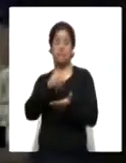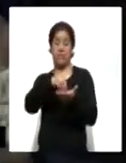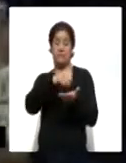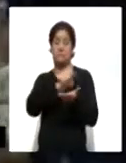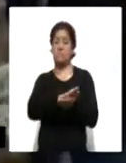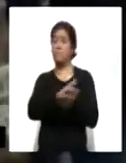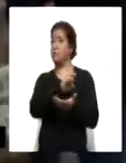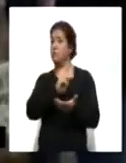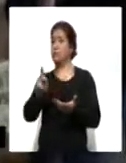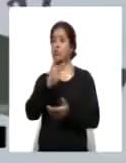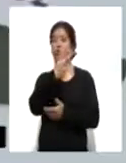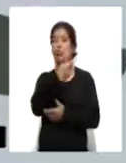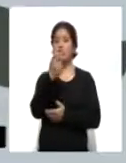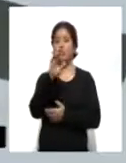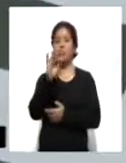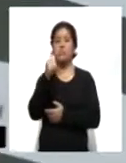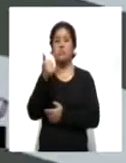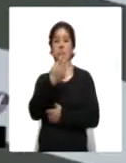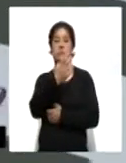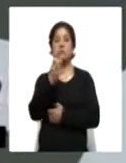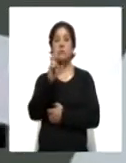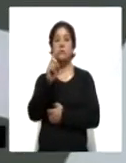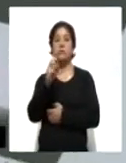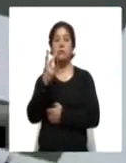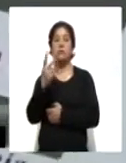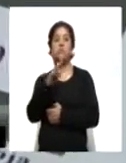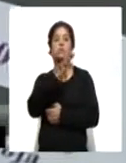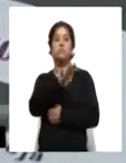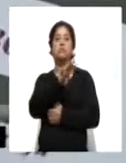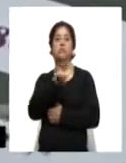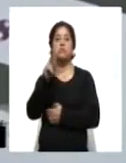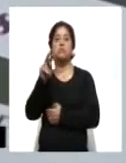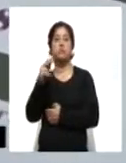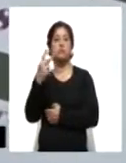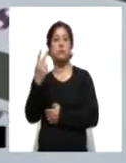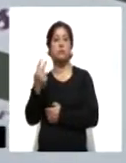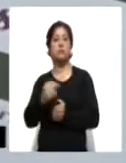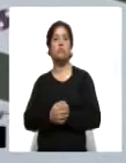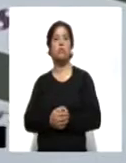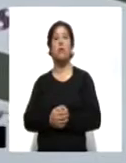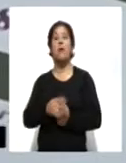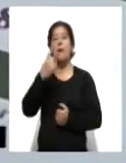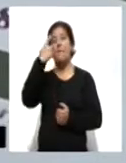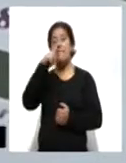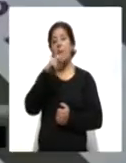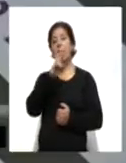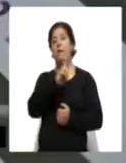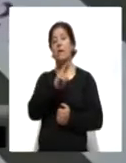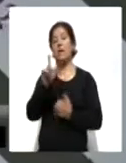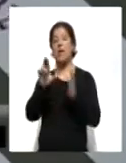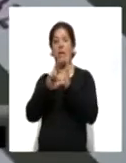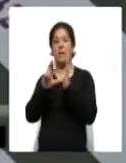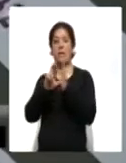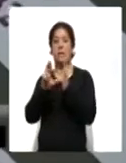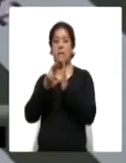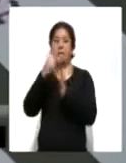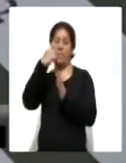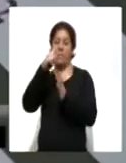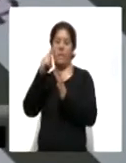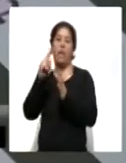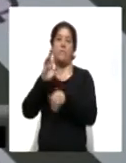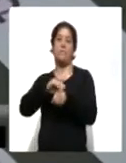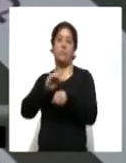cita al 246-332-1982. En tanto, para el refrendo de licencias del funcionamiento al